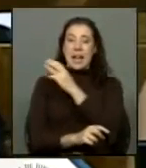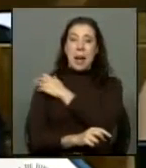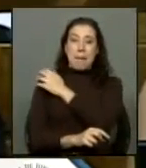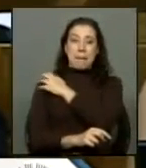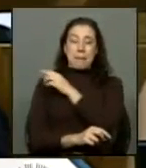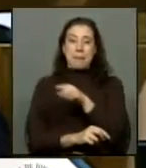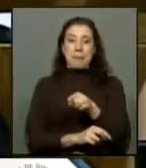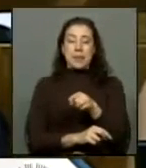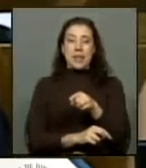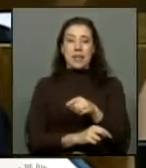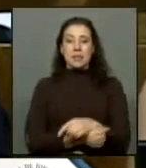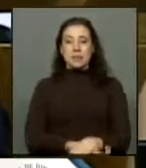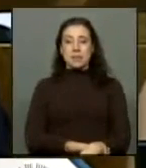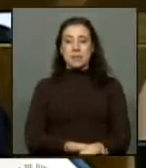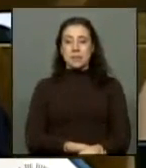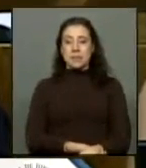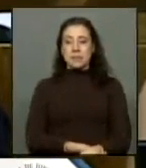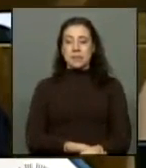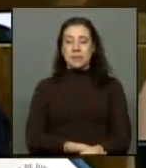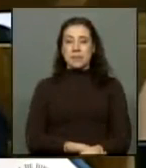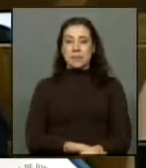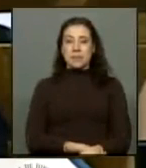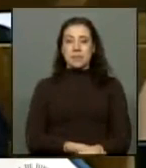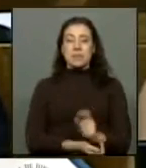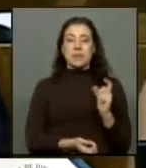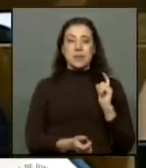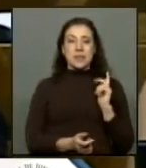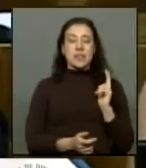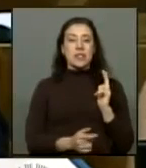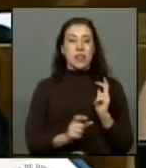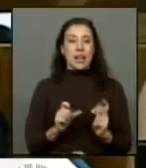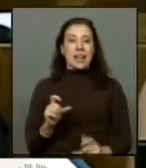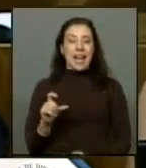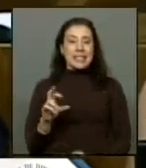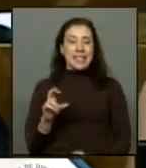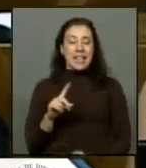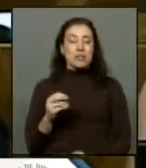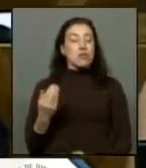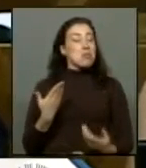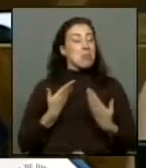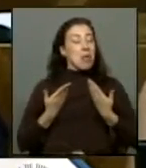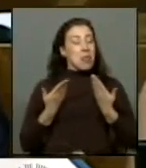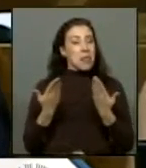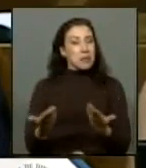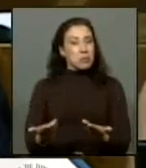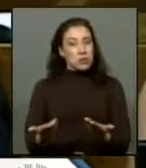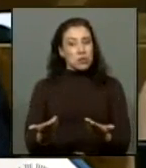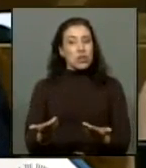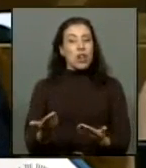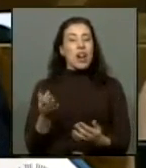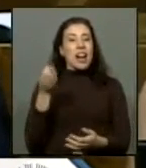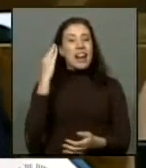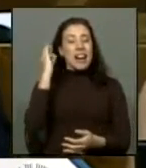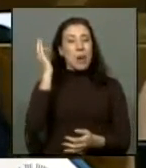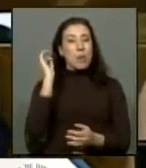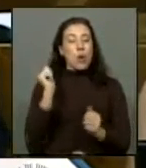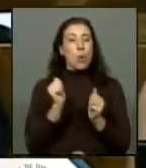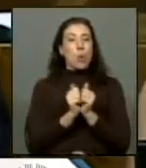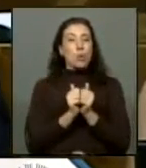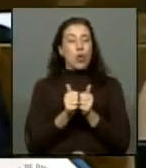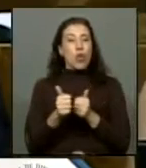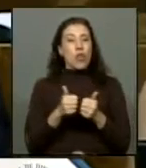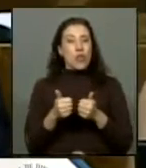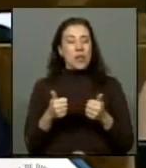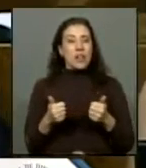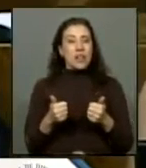Arica, don Javier Cáceres, que con muy buena disposición me recibió y en la reunión tenía con los dirigentes,